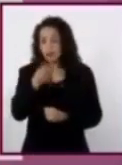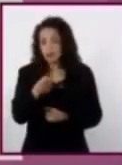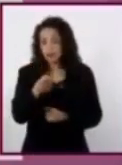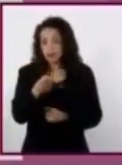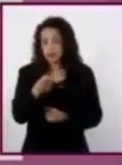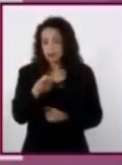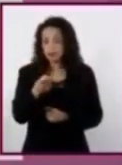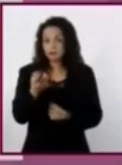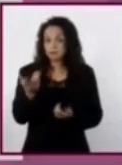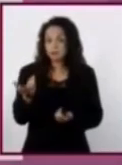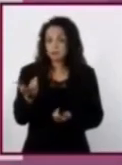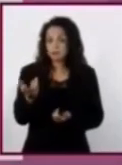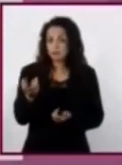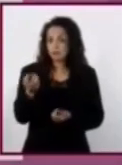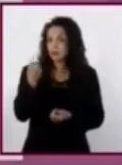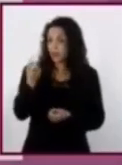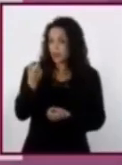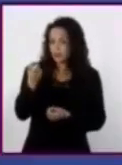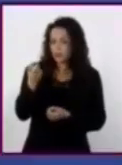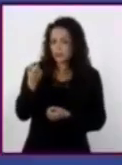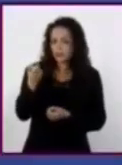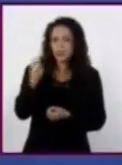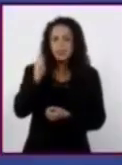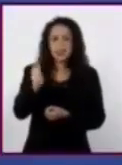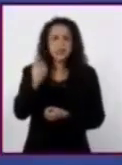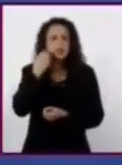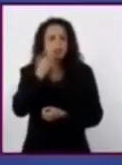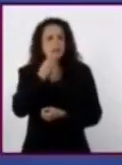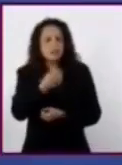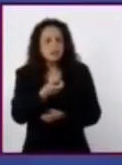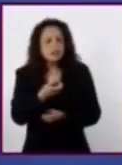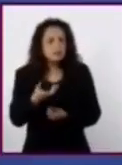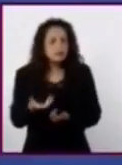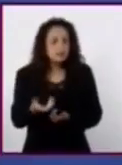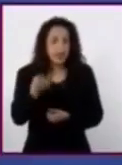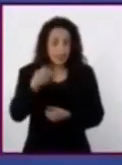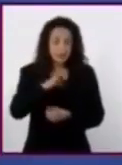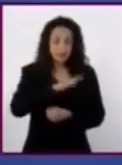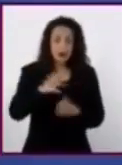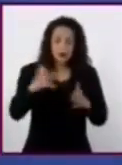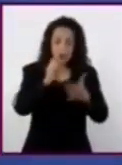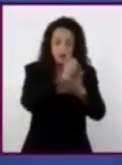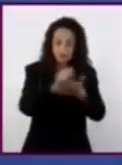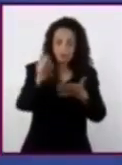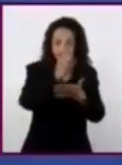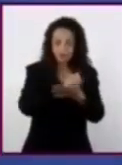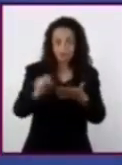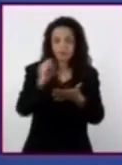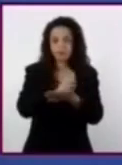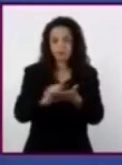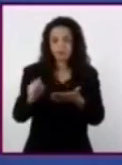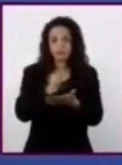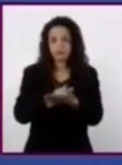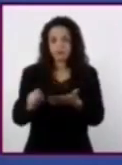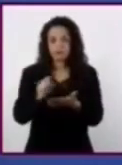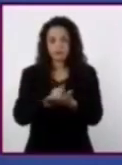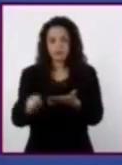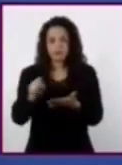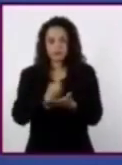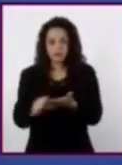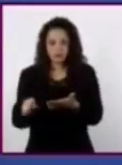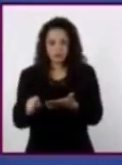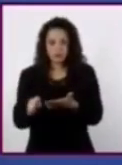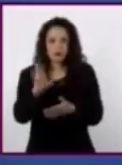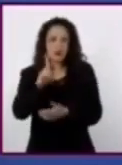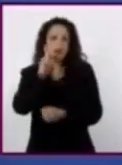anterior significa que... Con esto podrán redactar un primer borrador, considerando